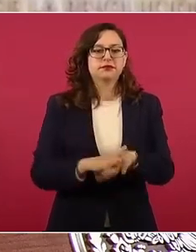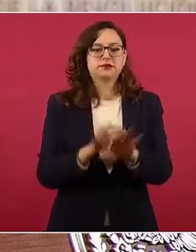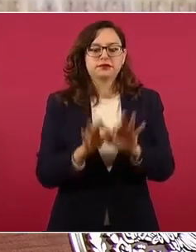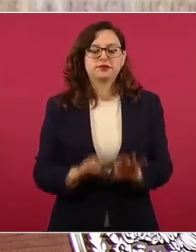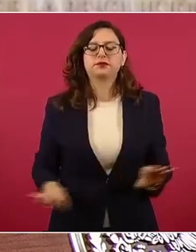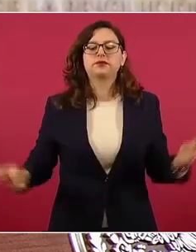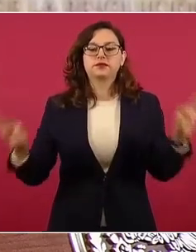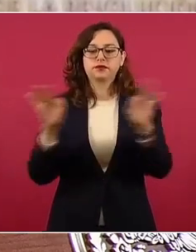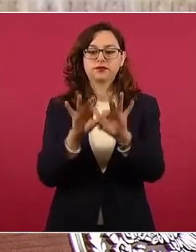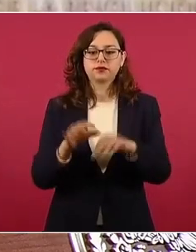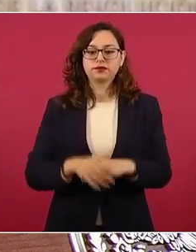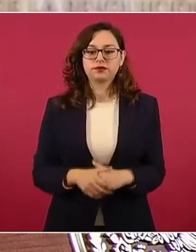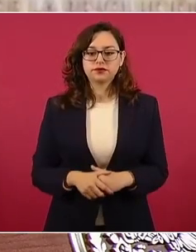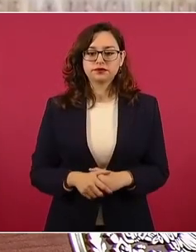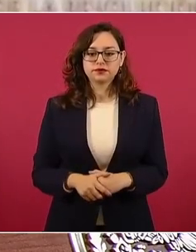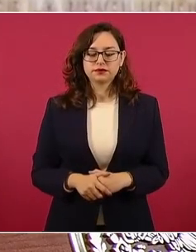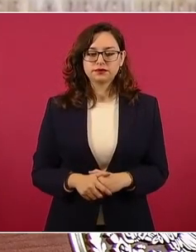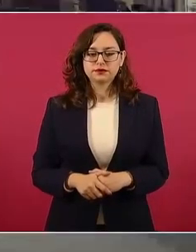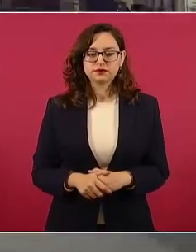interés general.